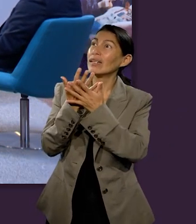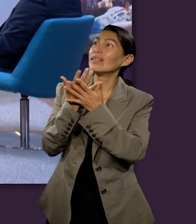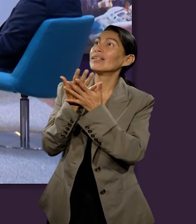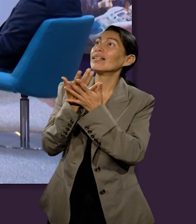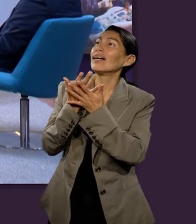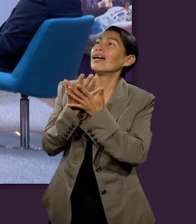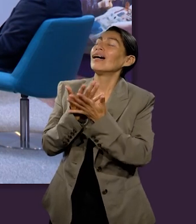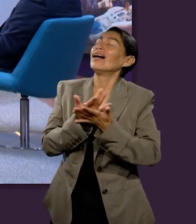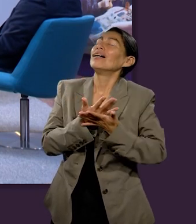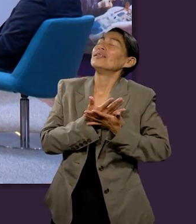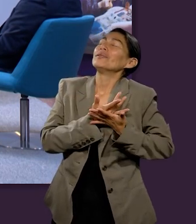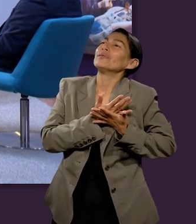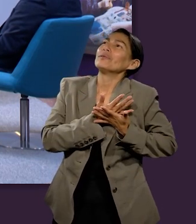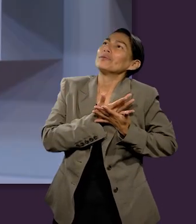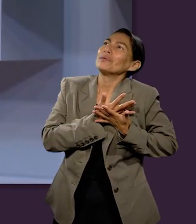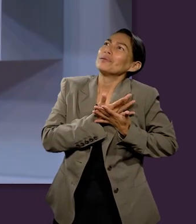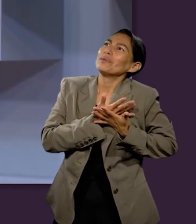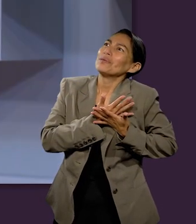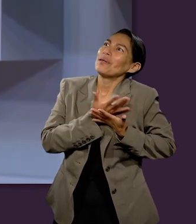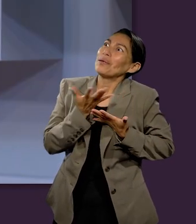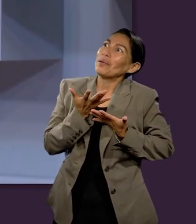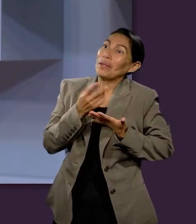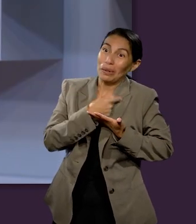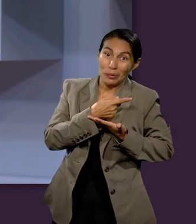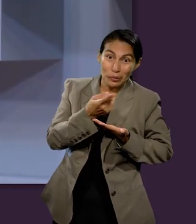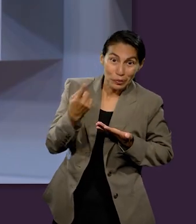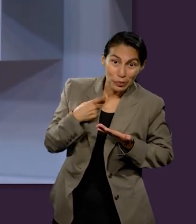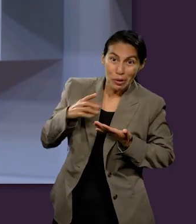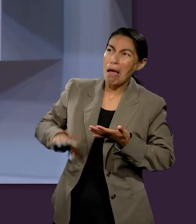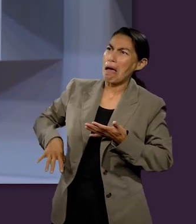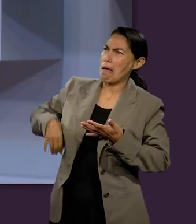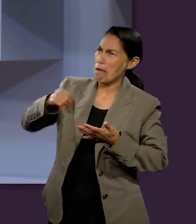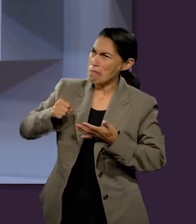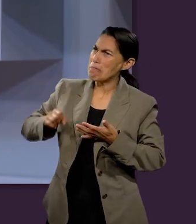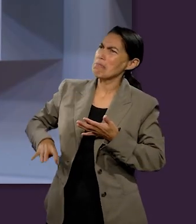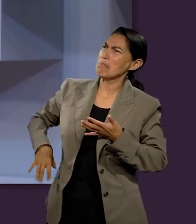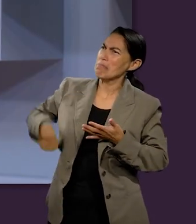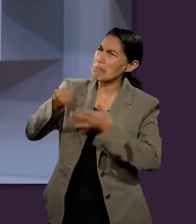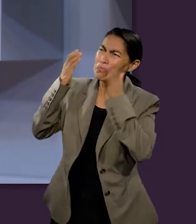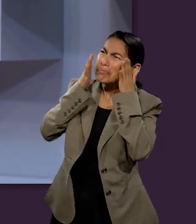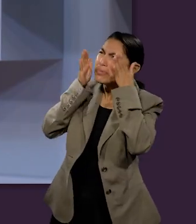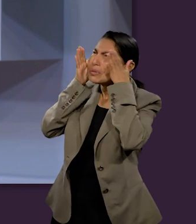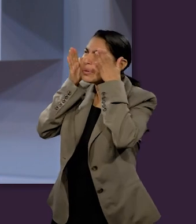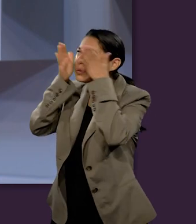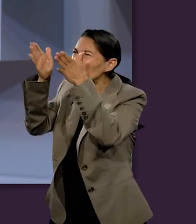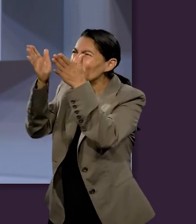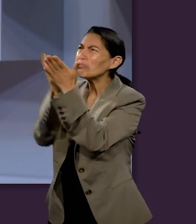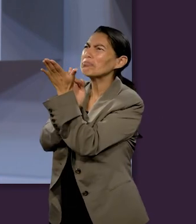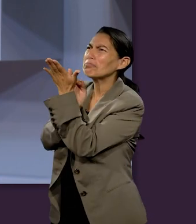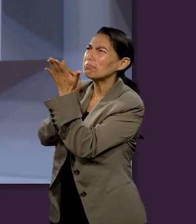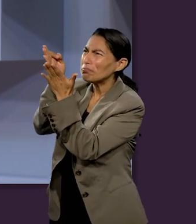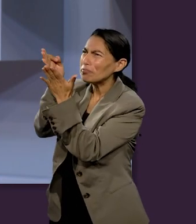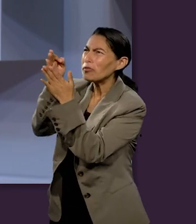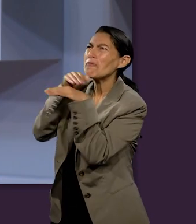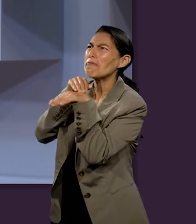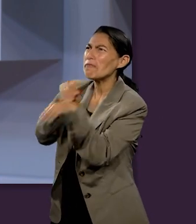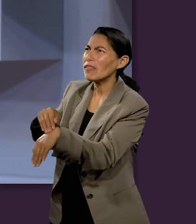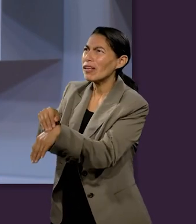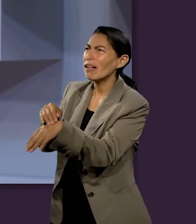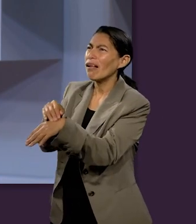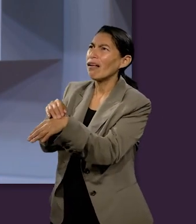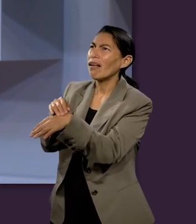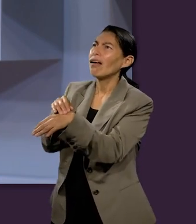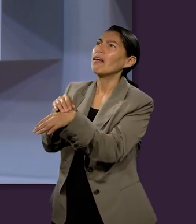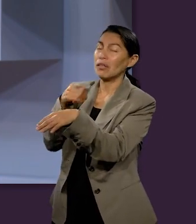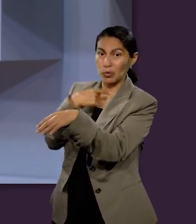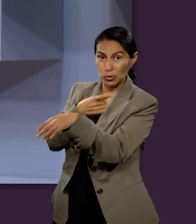esperanza en nuestro corazón para tener una correcta perspectiva y fijar nuestra meta fijar nuestra vista en un